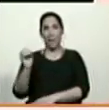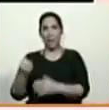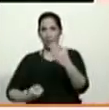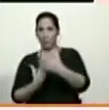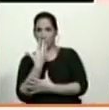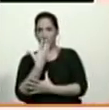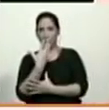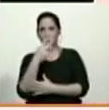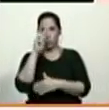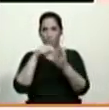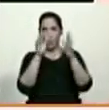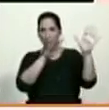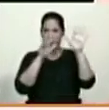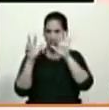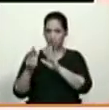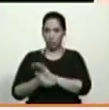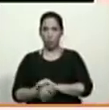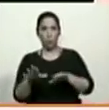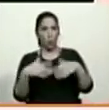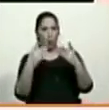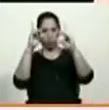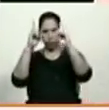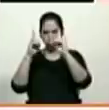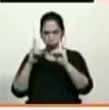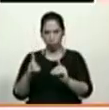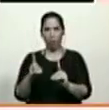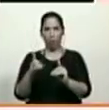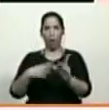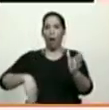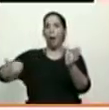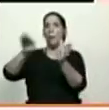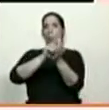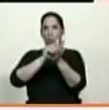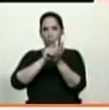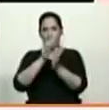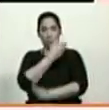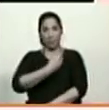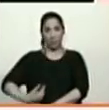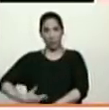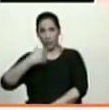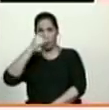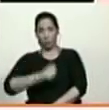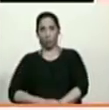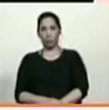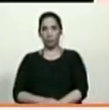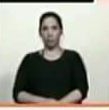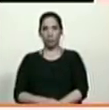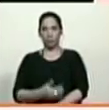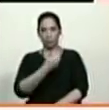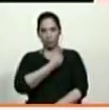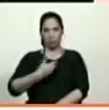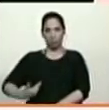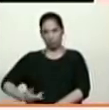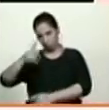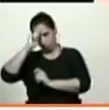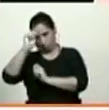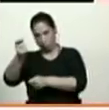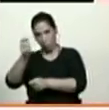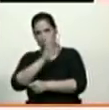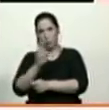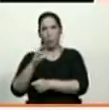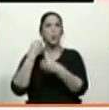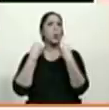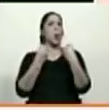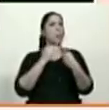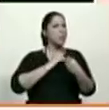20 de mayo del 2018, cuando decidió ratificar al presidente Nicolás Maduro en la presidencia de la República. ¿Cómo